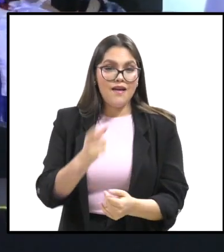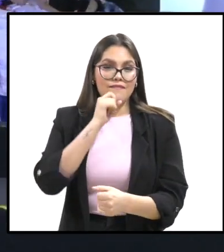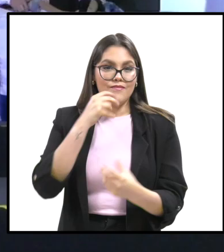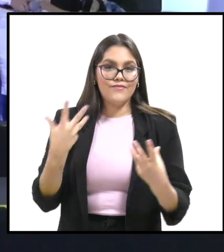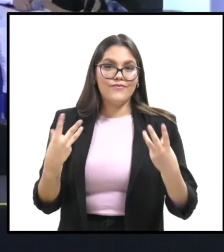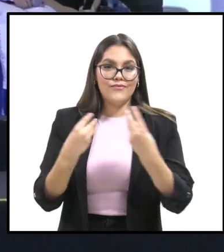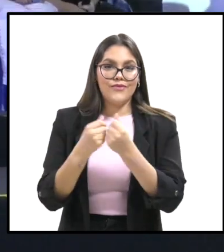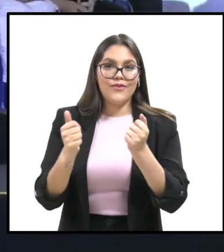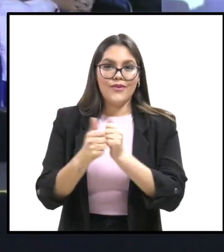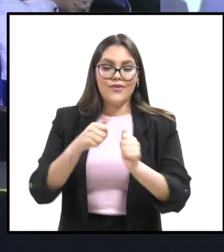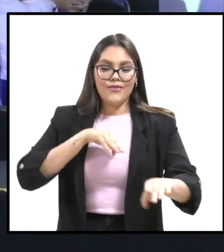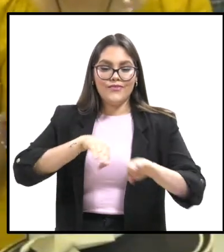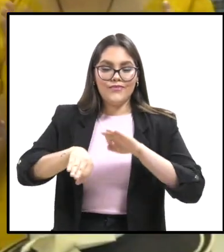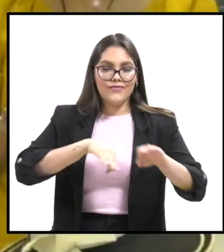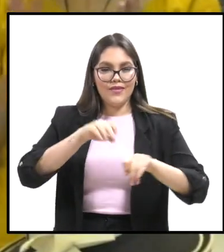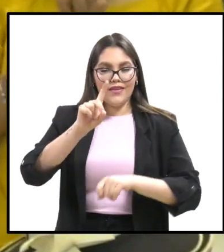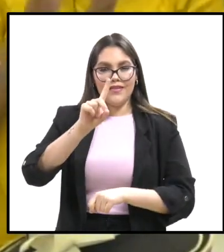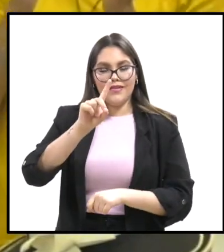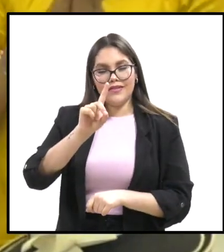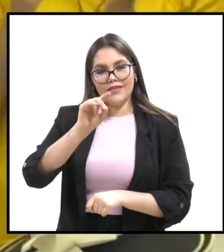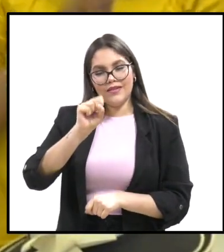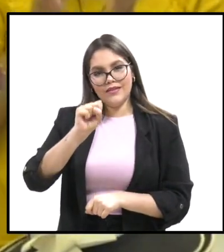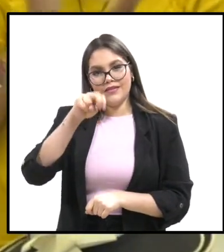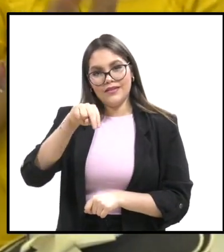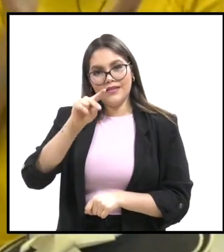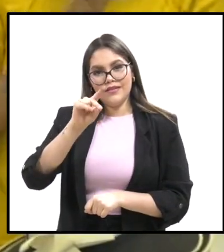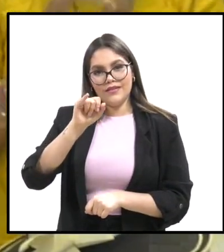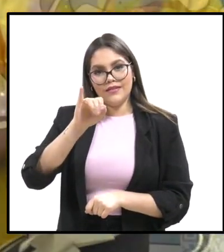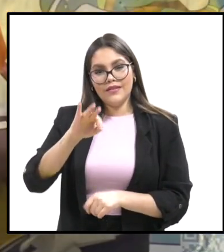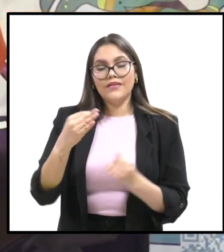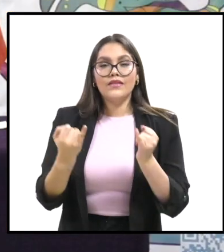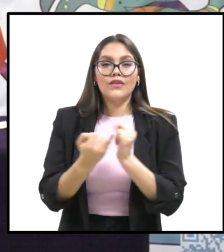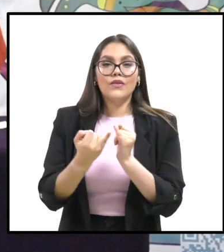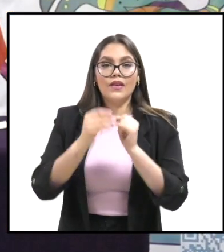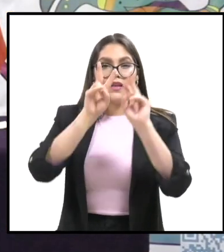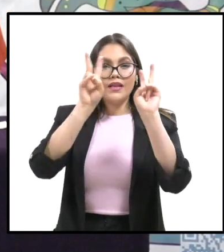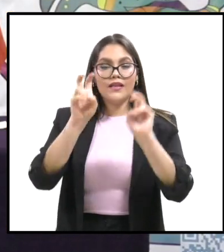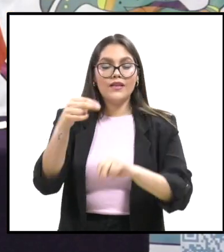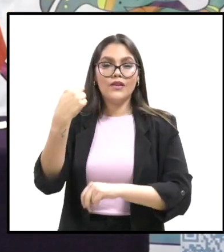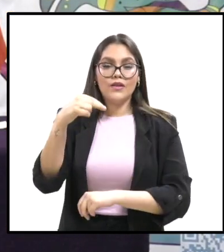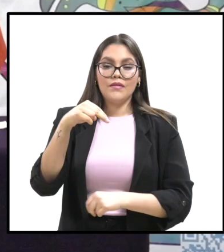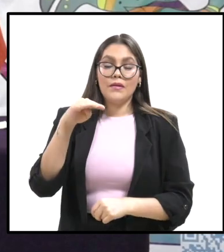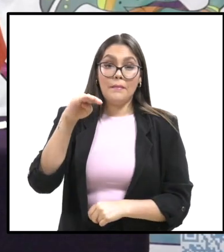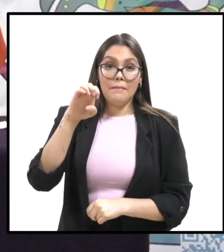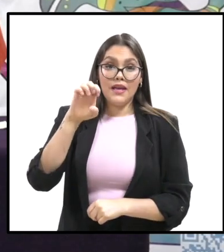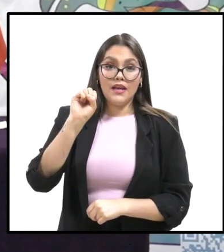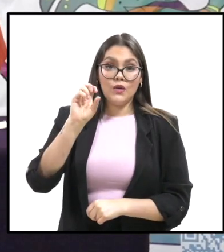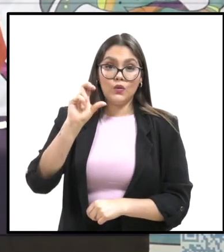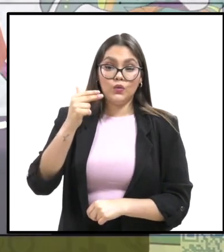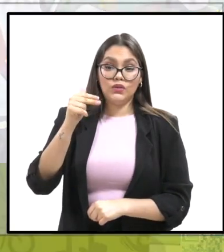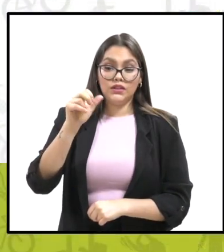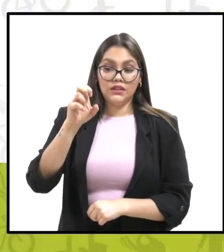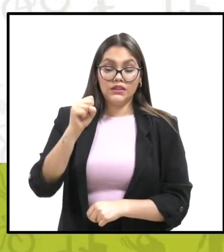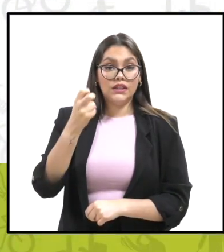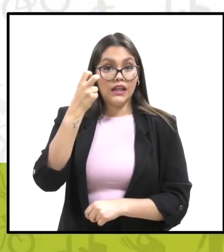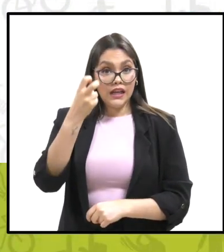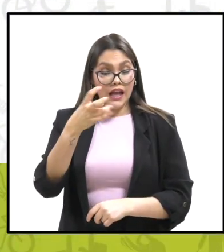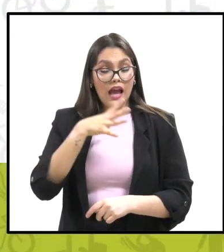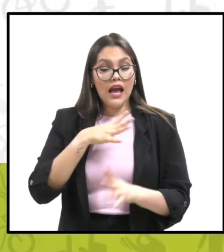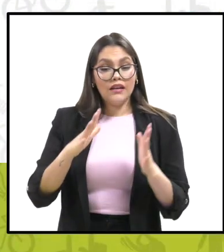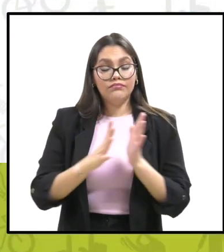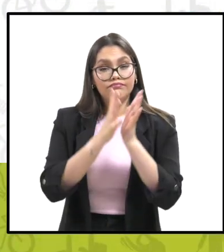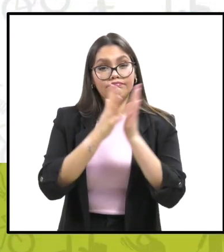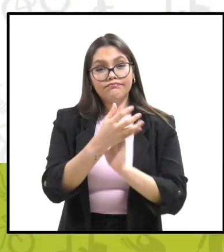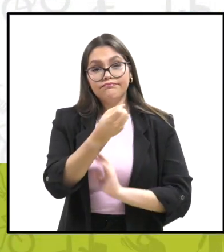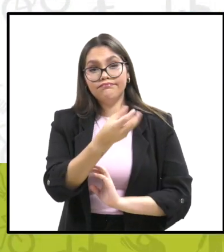en esta ocasión en colaboración con el Sistema Nacional DIF, bajo el título ¿Me escuchas? y que tuvo una